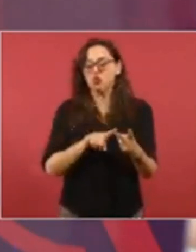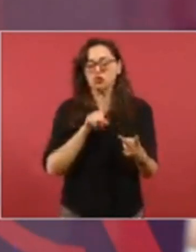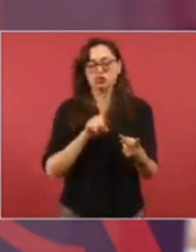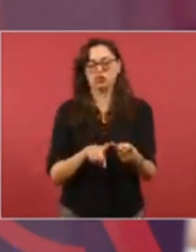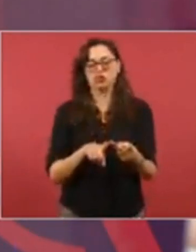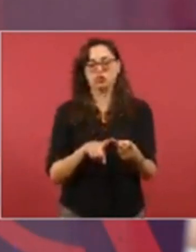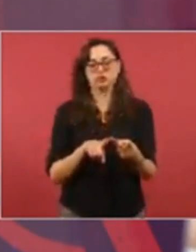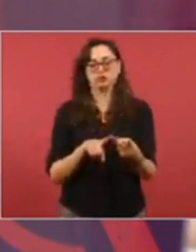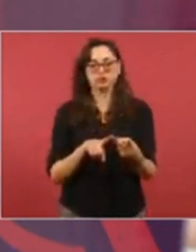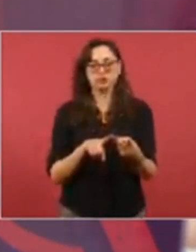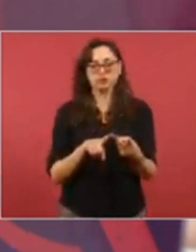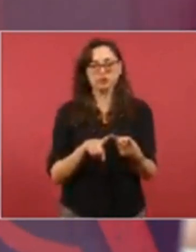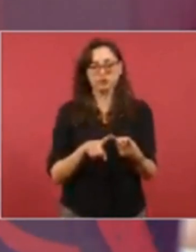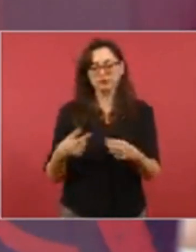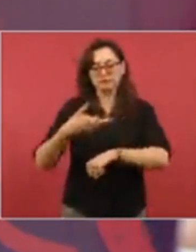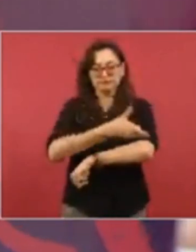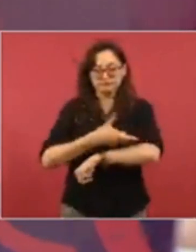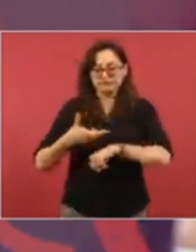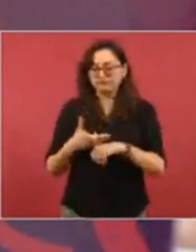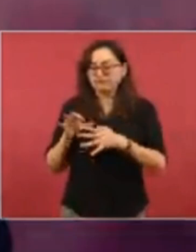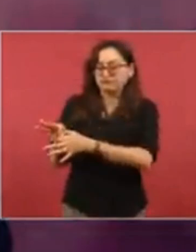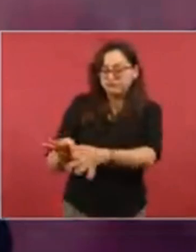de mantener la unidad familiar